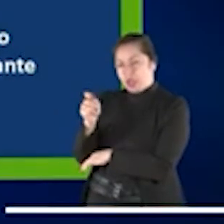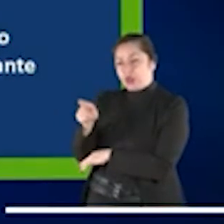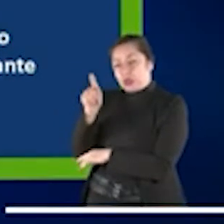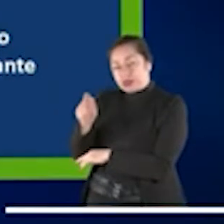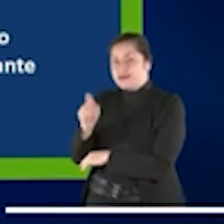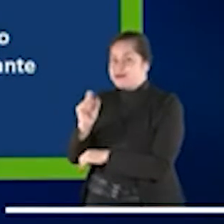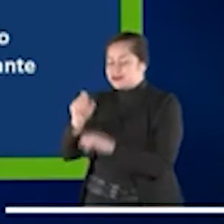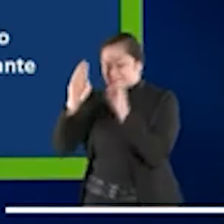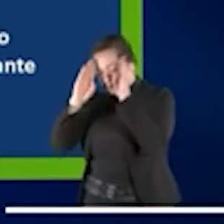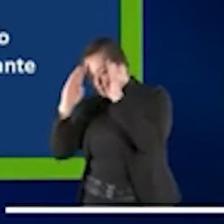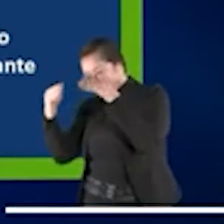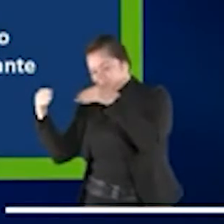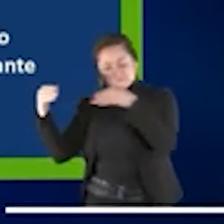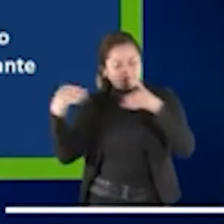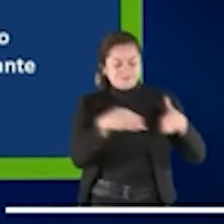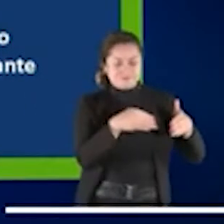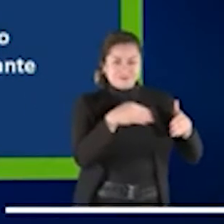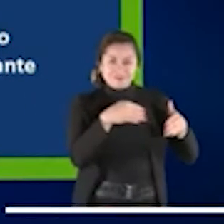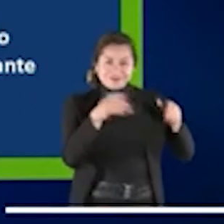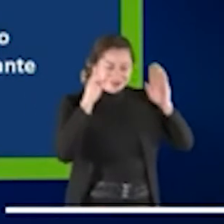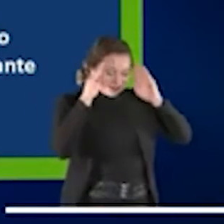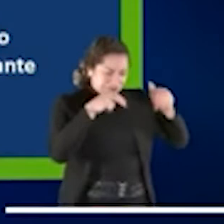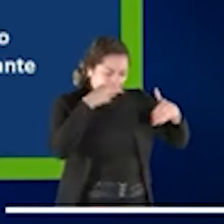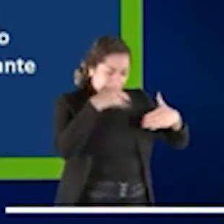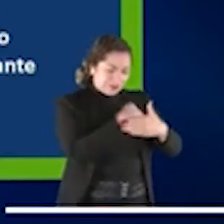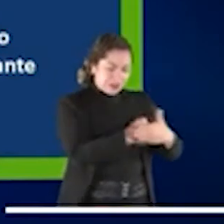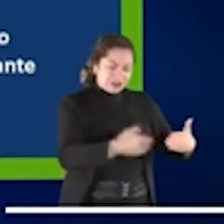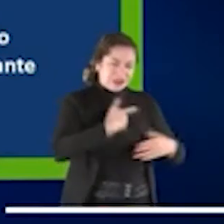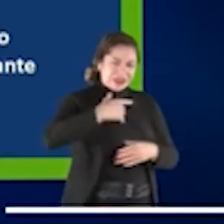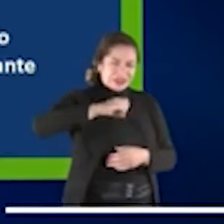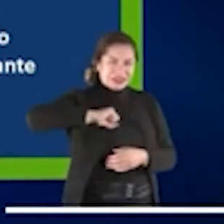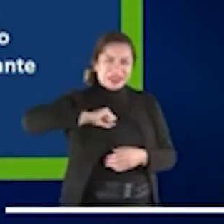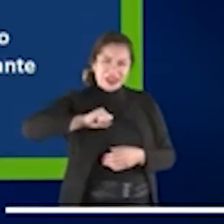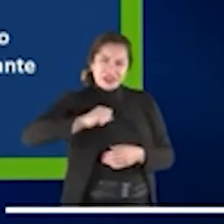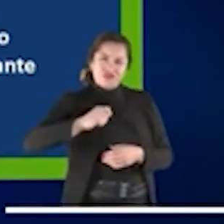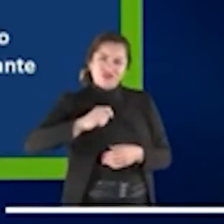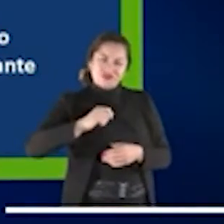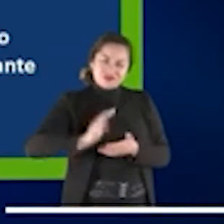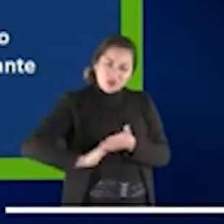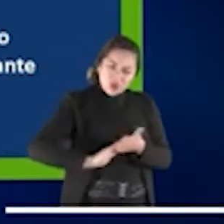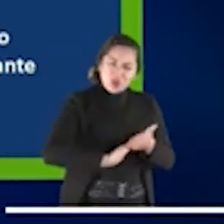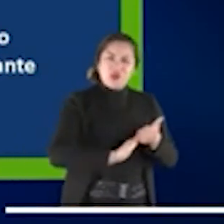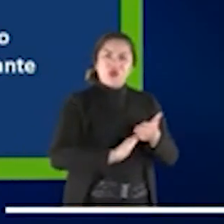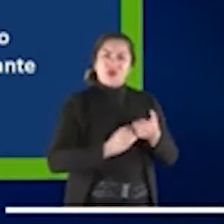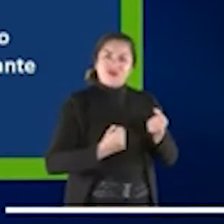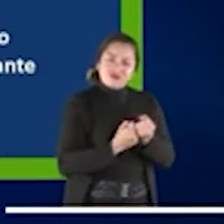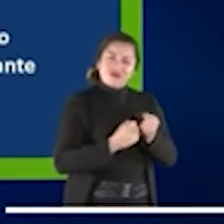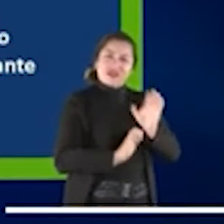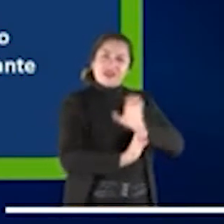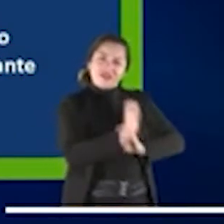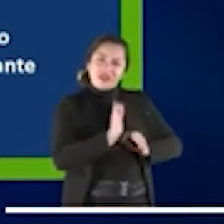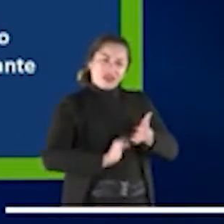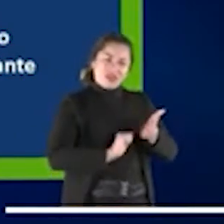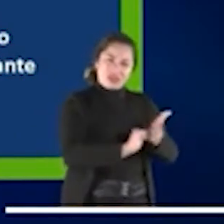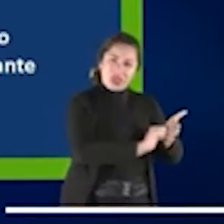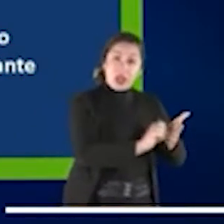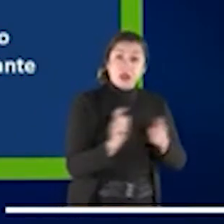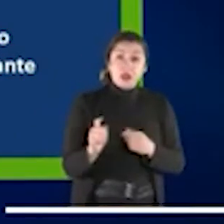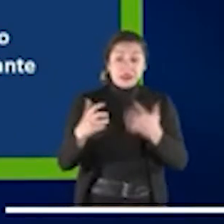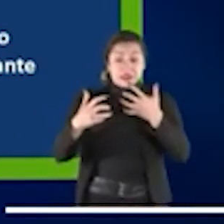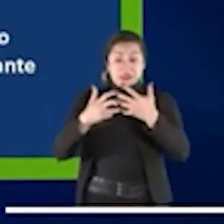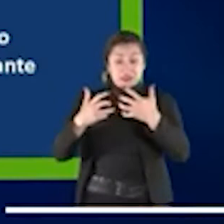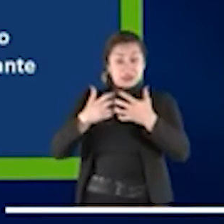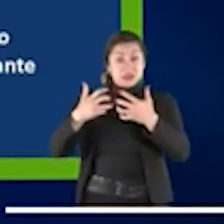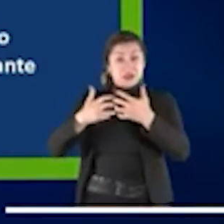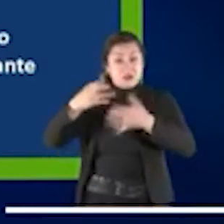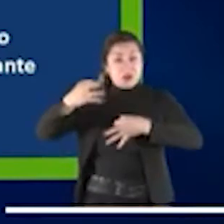circunstancia debido a las condiciones que hemos dicho antes y al hecho que finalmente el sistema puede ser capaz de